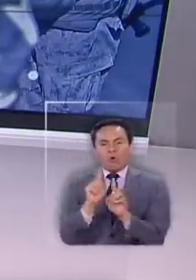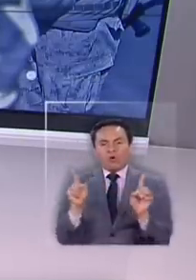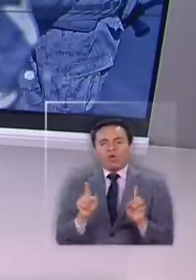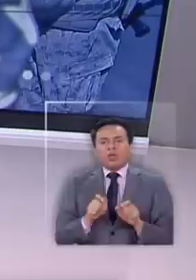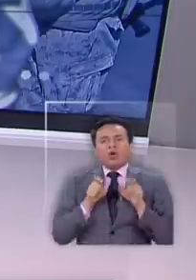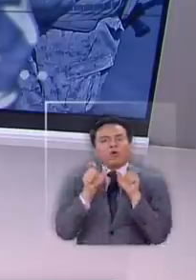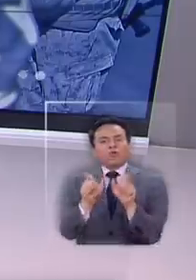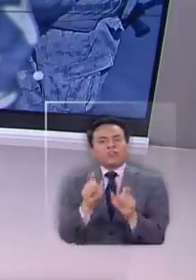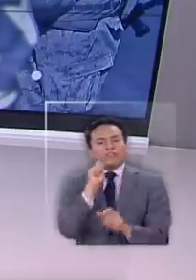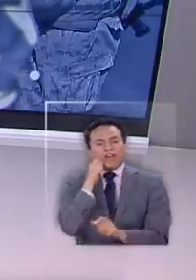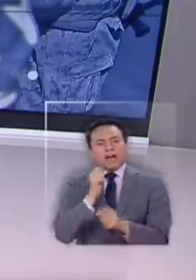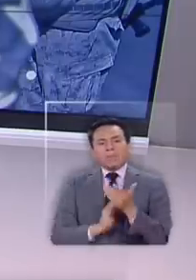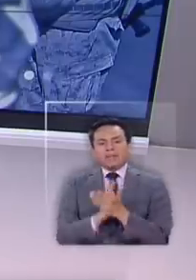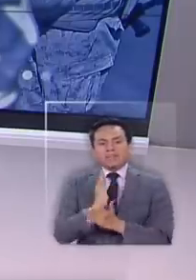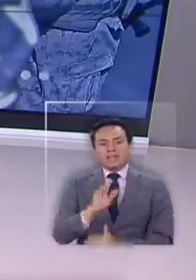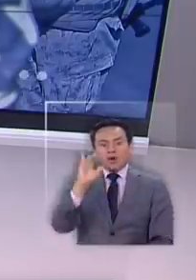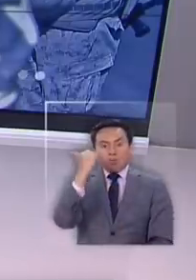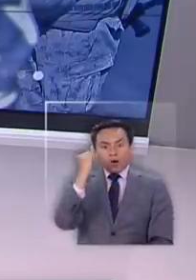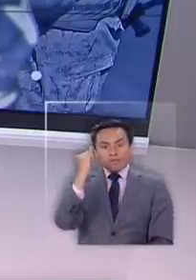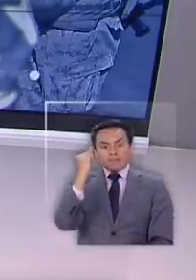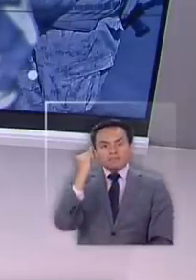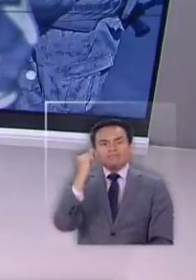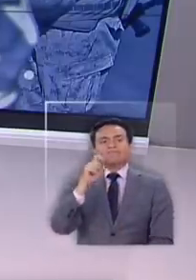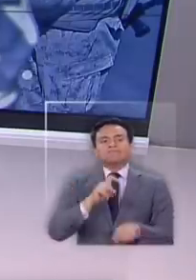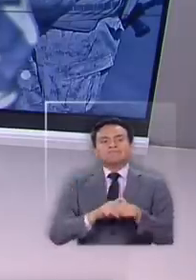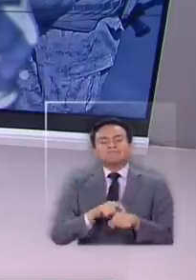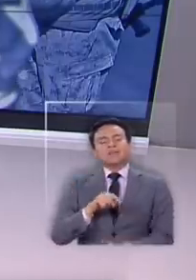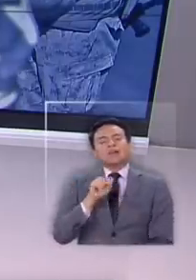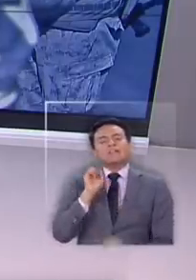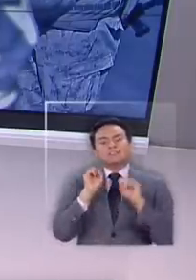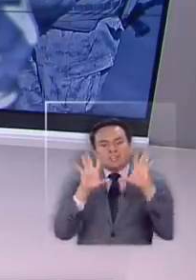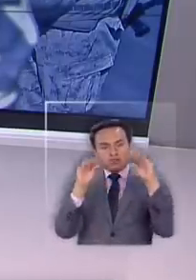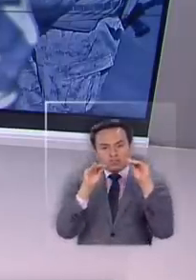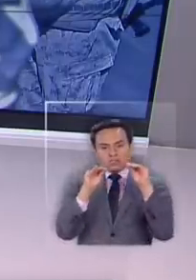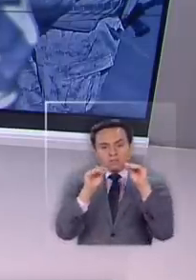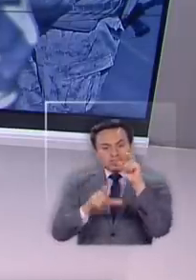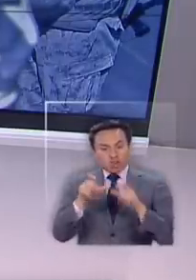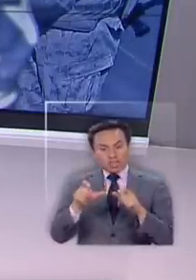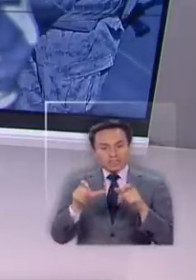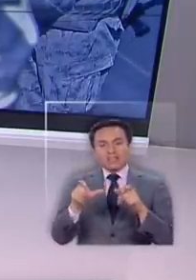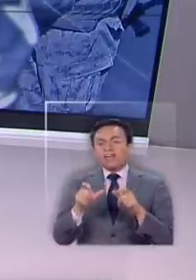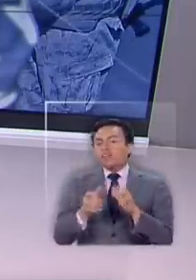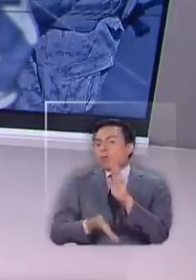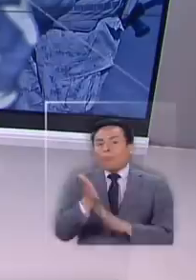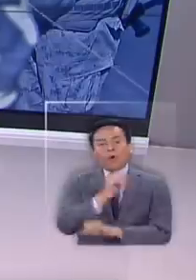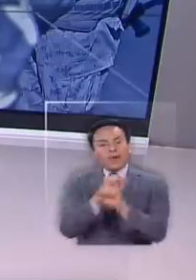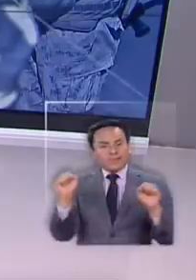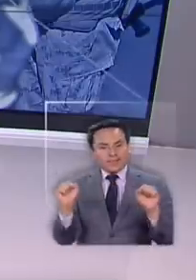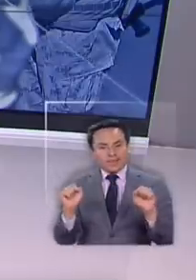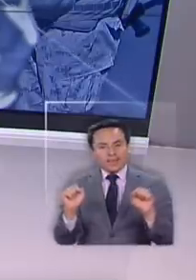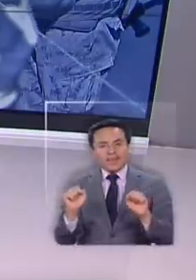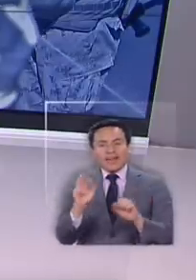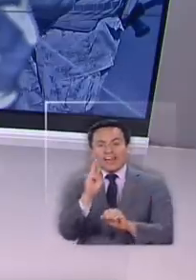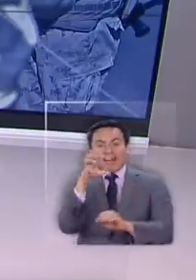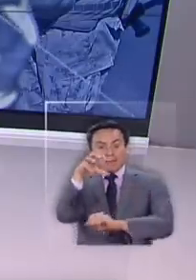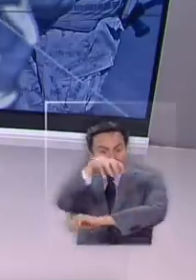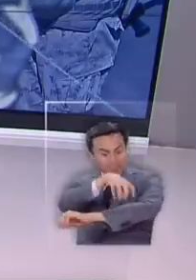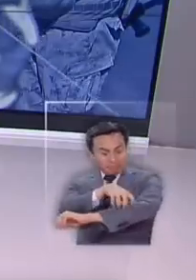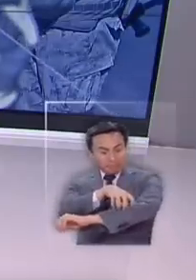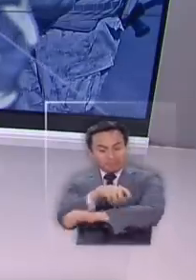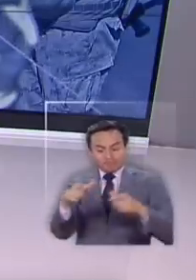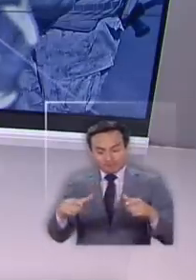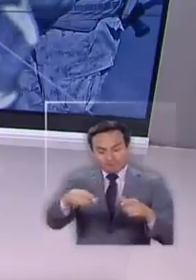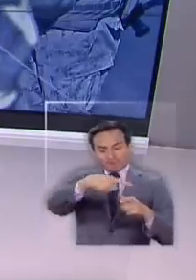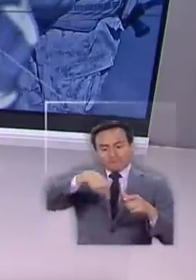implicará que, a partir de este jueves, a las 22 horas, nadie podrá salir ni entrar a la región metropolitana.